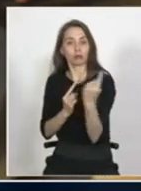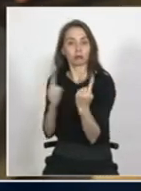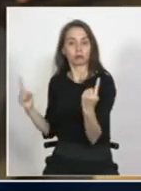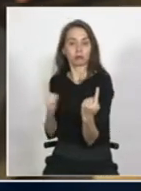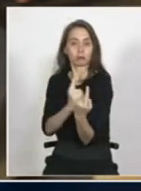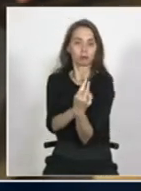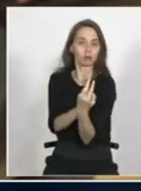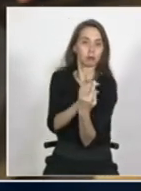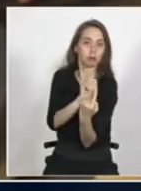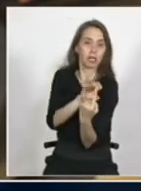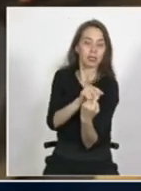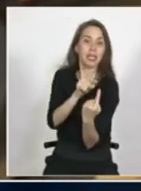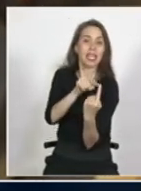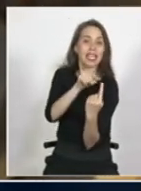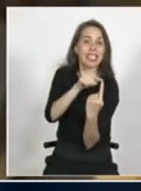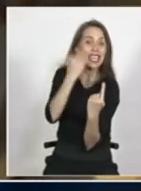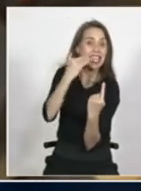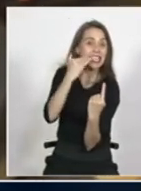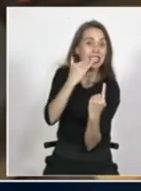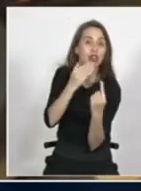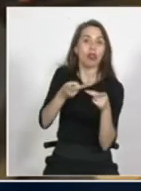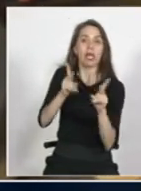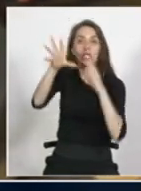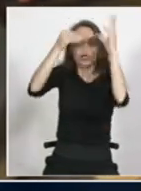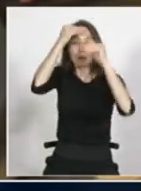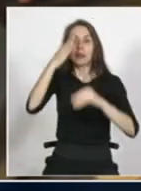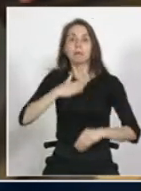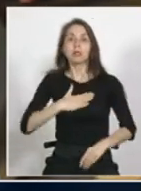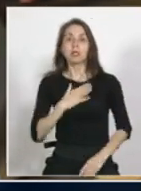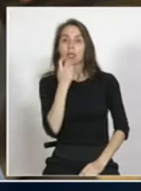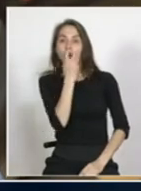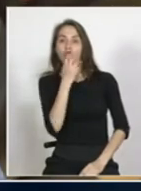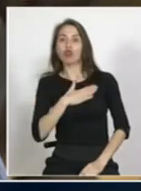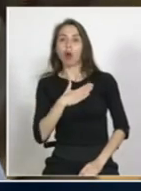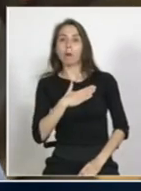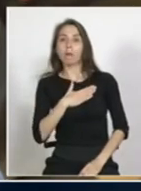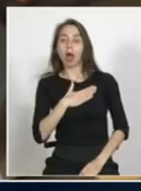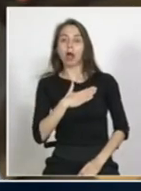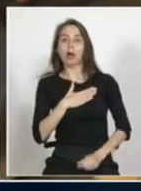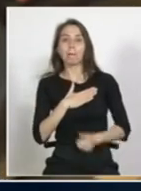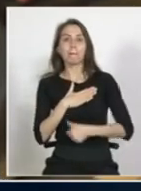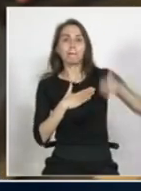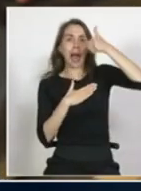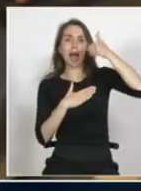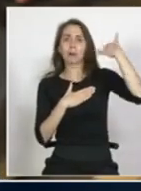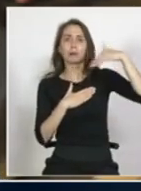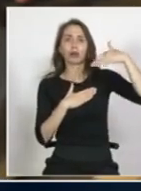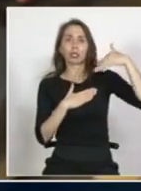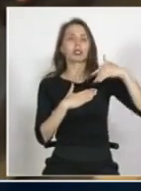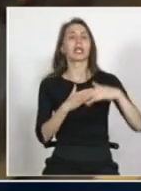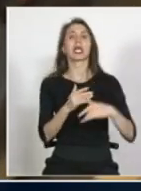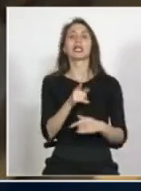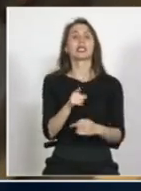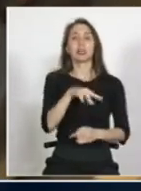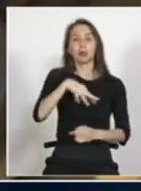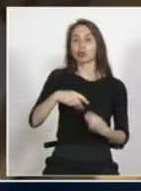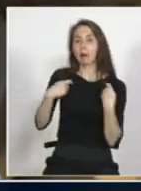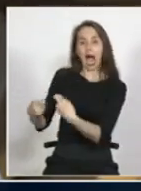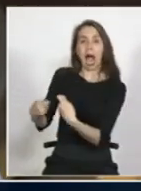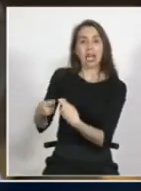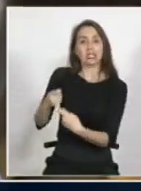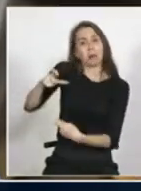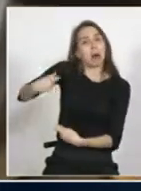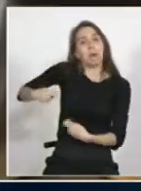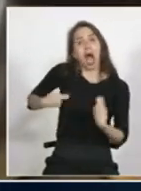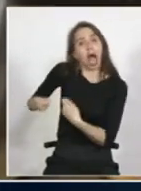el derecho del niño y niña en su lengua materna era por encima de cualquier otra cosa. Si es que eso significaba más costos, pagaban lo que tenía